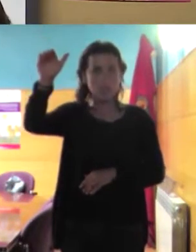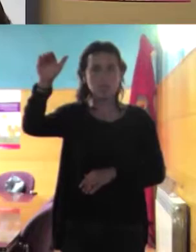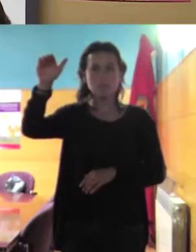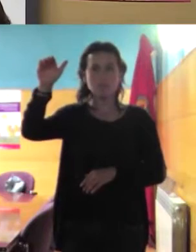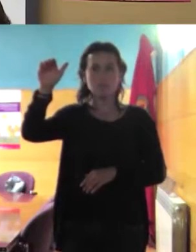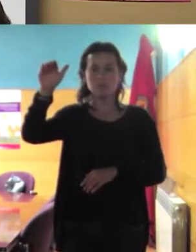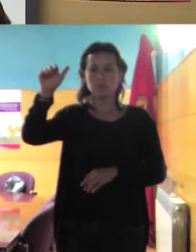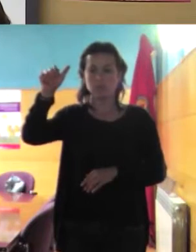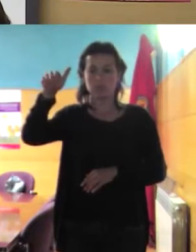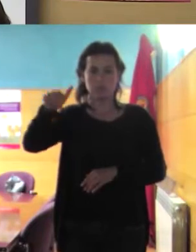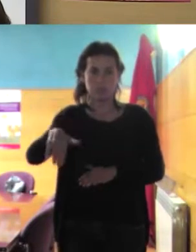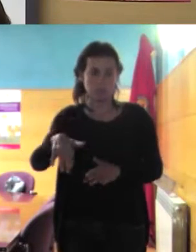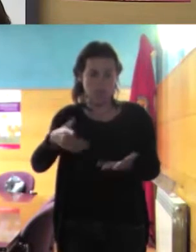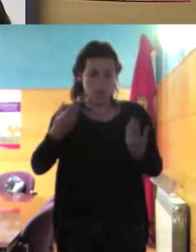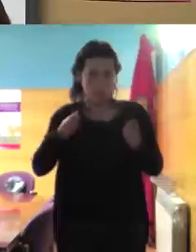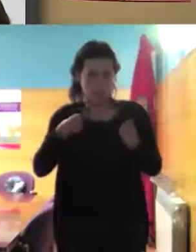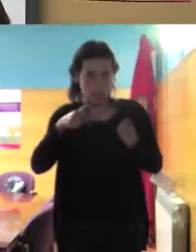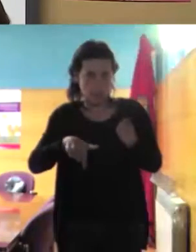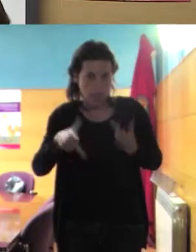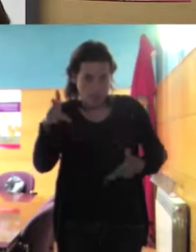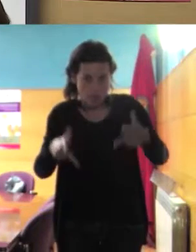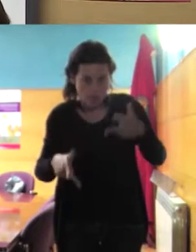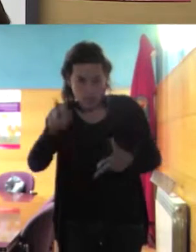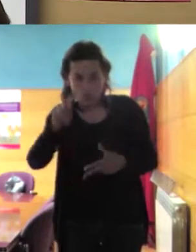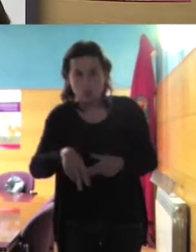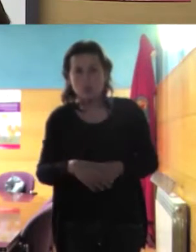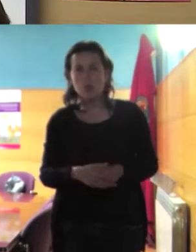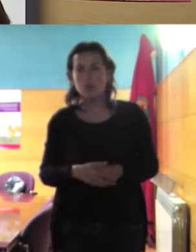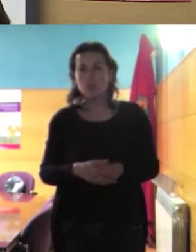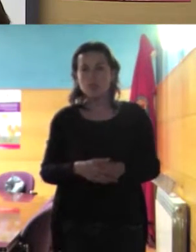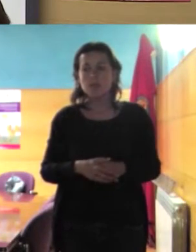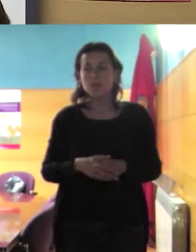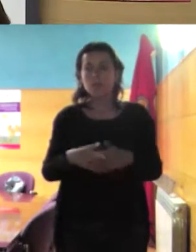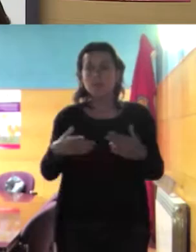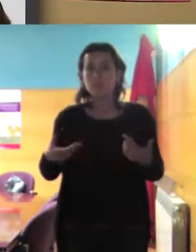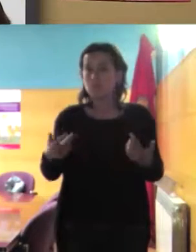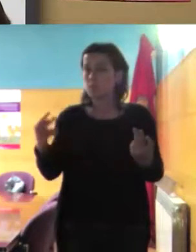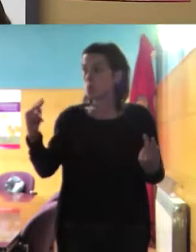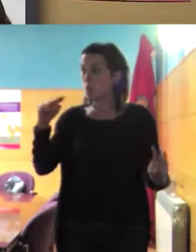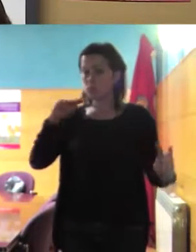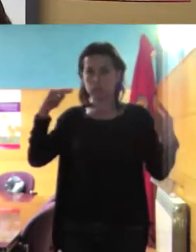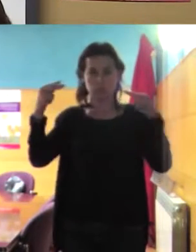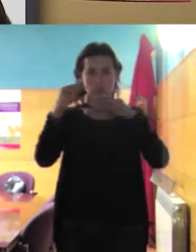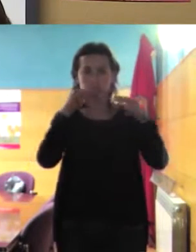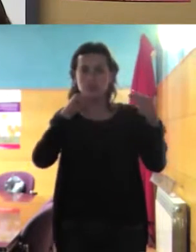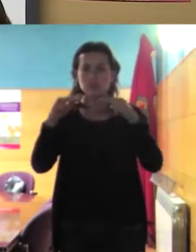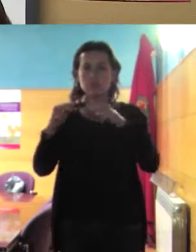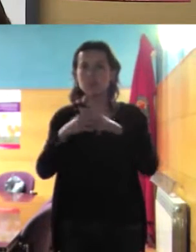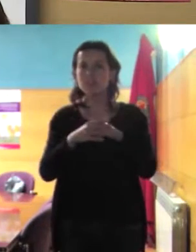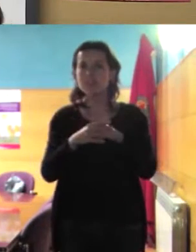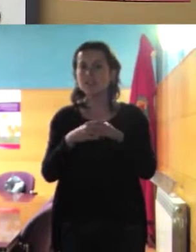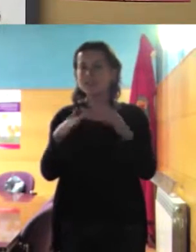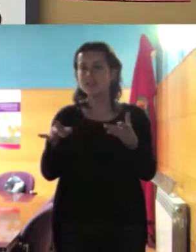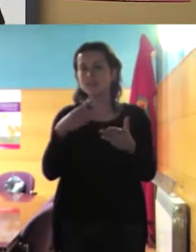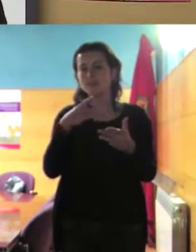ciudadanas locales ciudadanas vascas y claro en este tipo de encuentros corremos el peligro de hablar siempre de lo